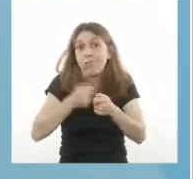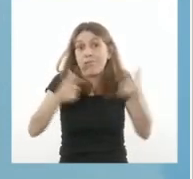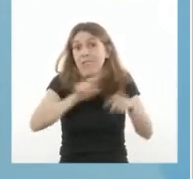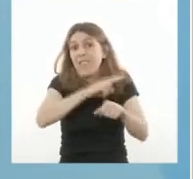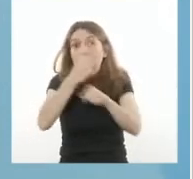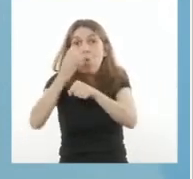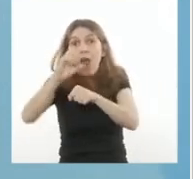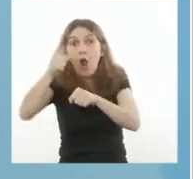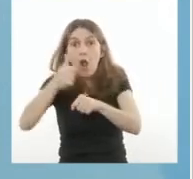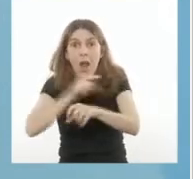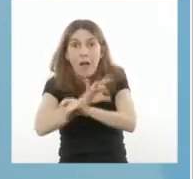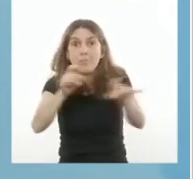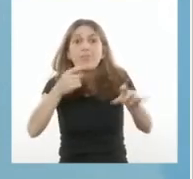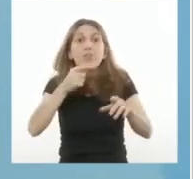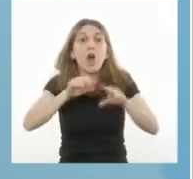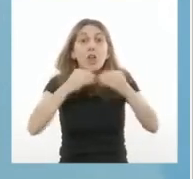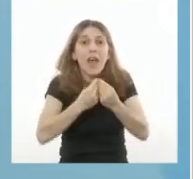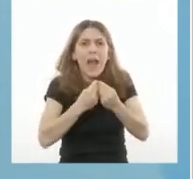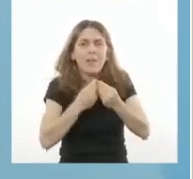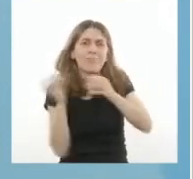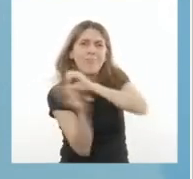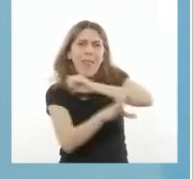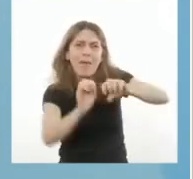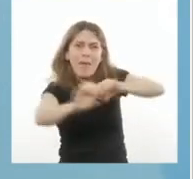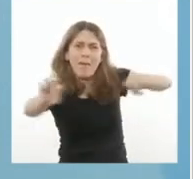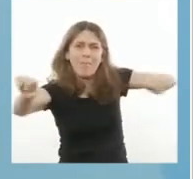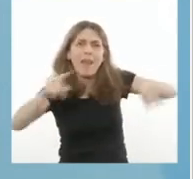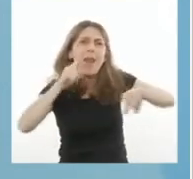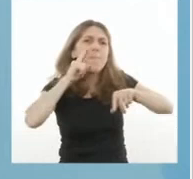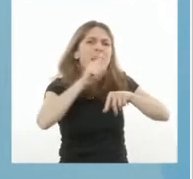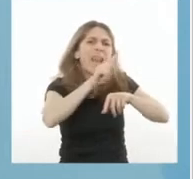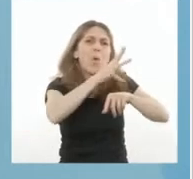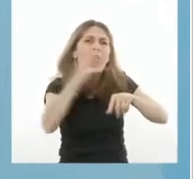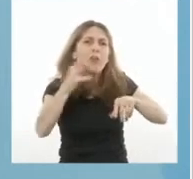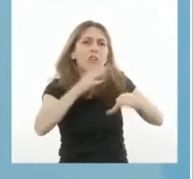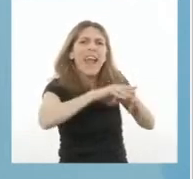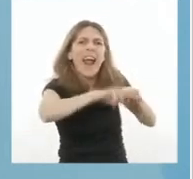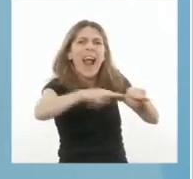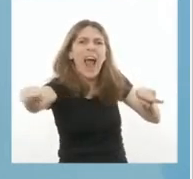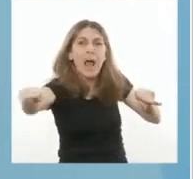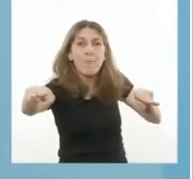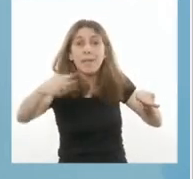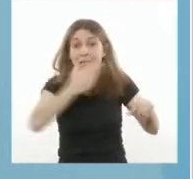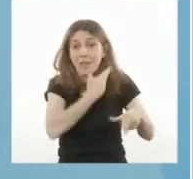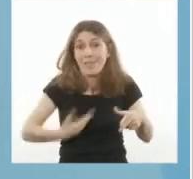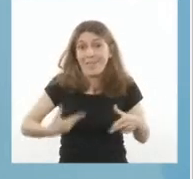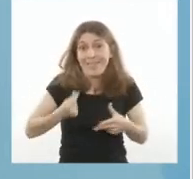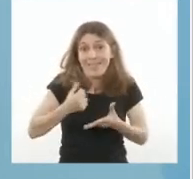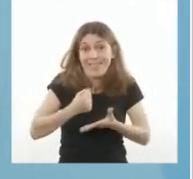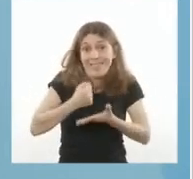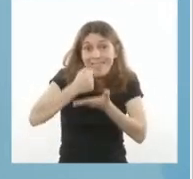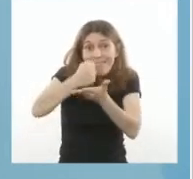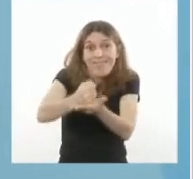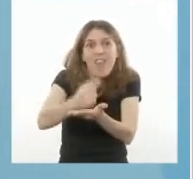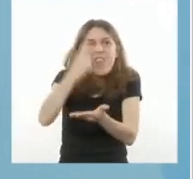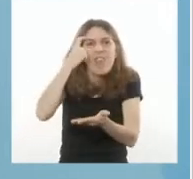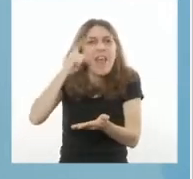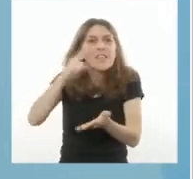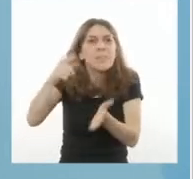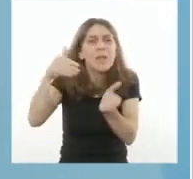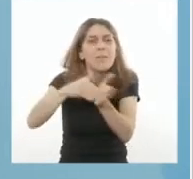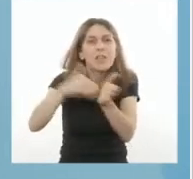de 1.400 camas con una inversión del Estado Nacional de alrededor de 10.000 millones de pesos.